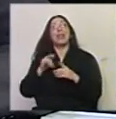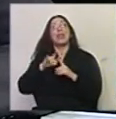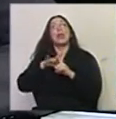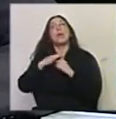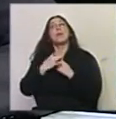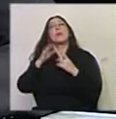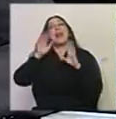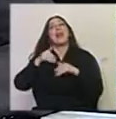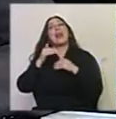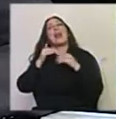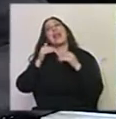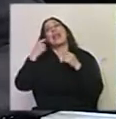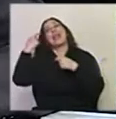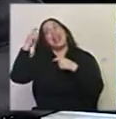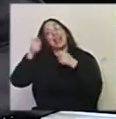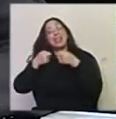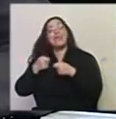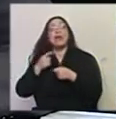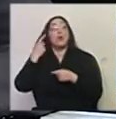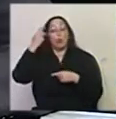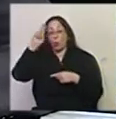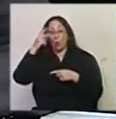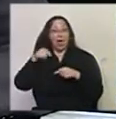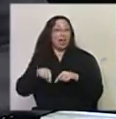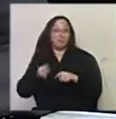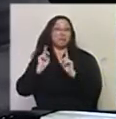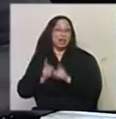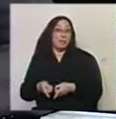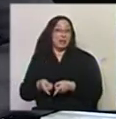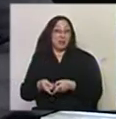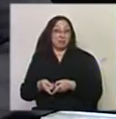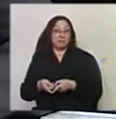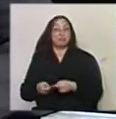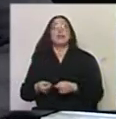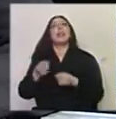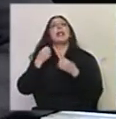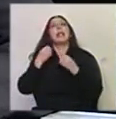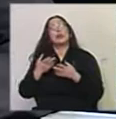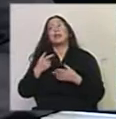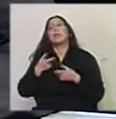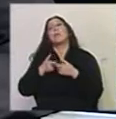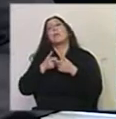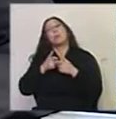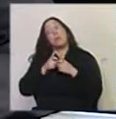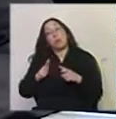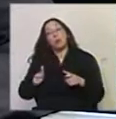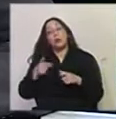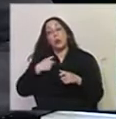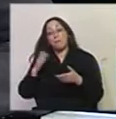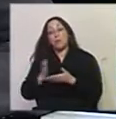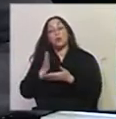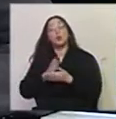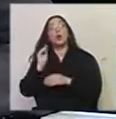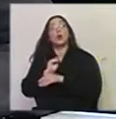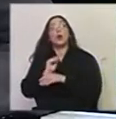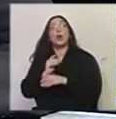creativas muy importantes, y Uruguay no es la excepción, evidentemente Uruguay no es la excepción. Y afortunadamente nuestros productos culturales son